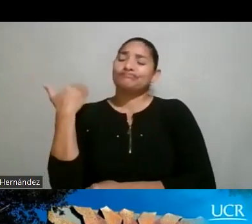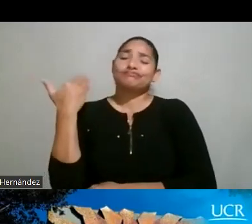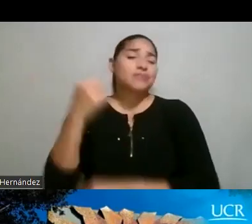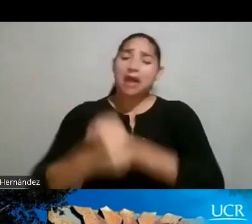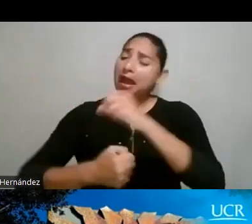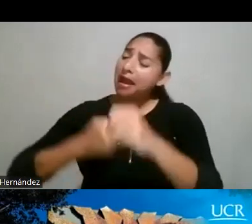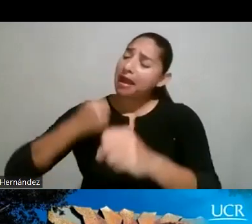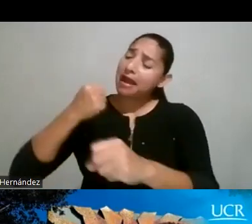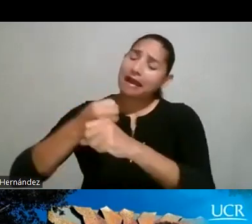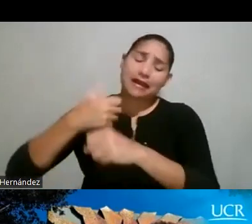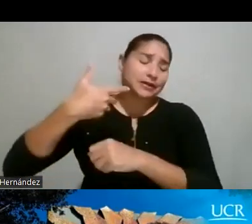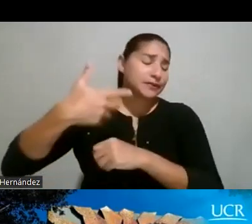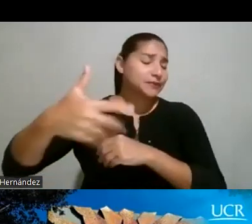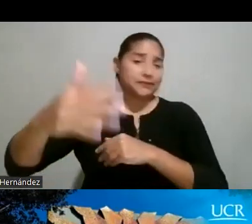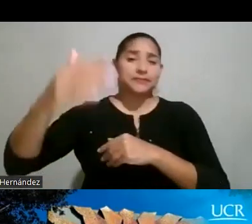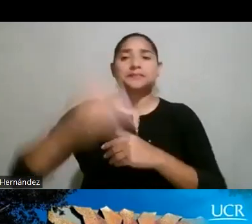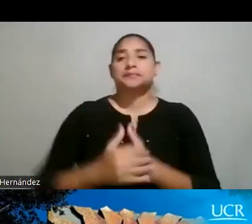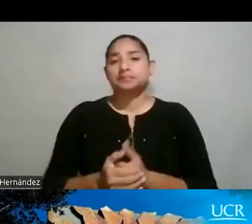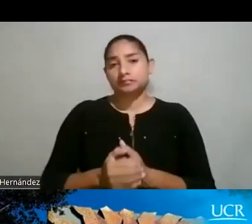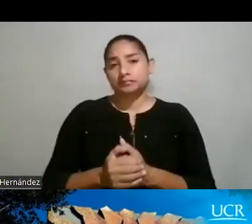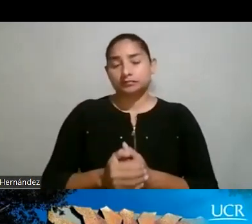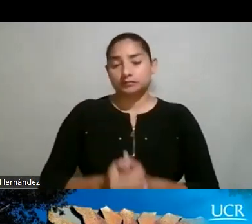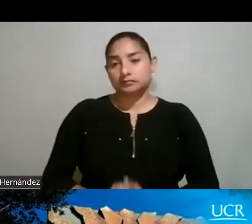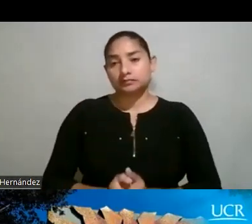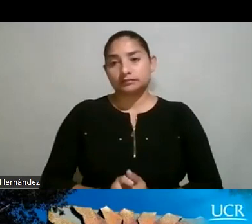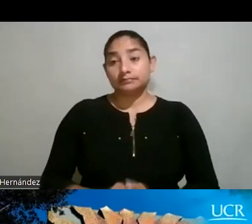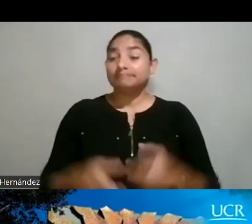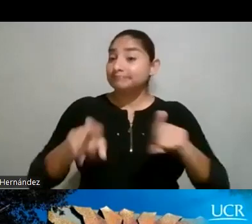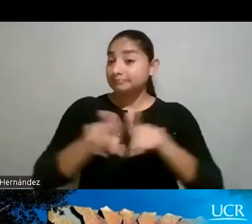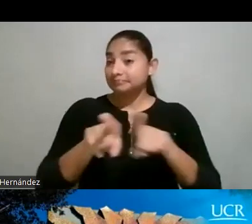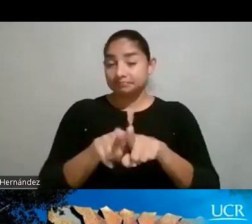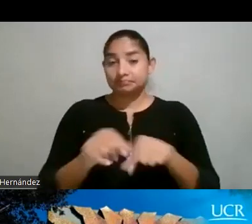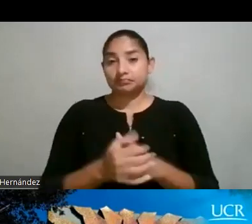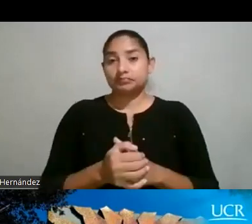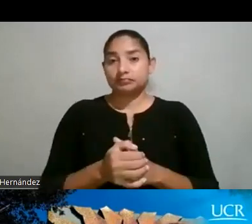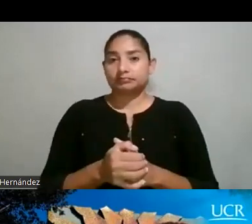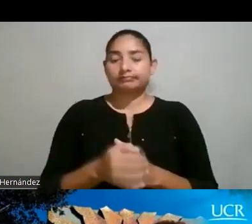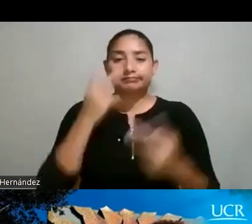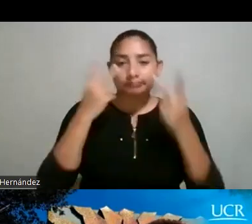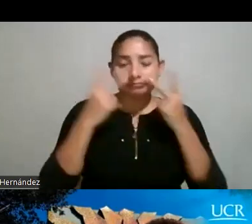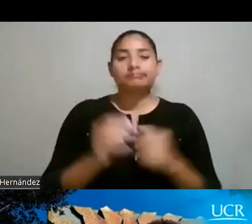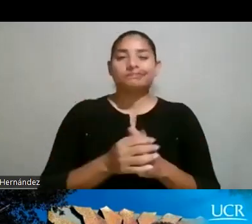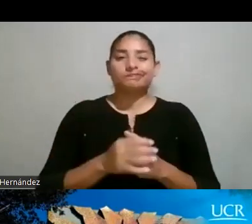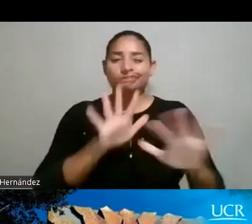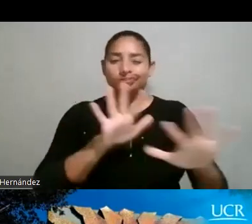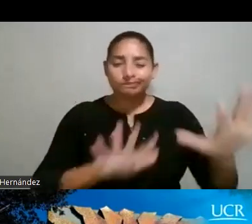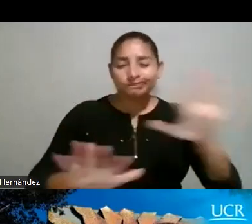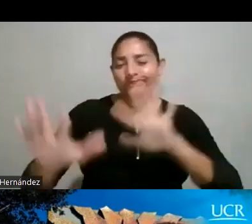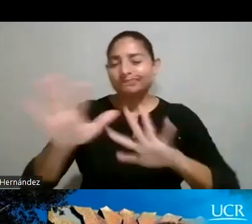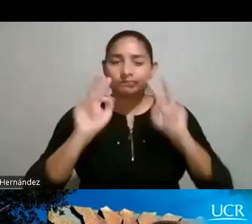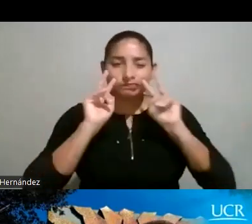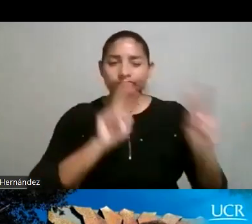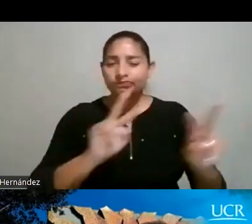desde hace muchísimos años, ¿verdad? Y entonces, pues, viendo ya este panorama, y ya nos vamos más